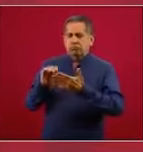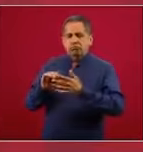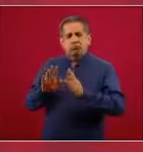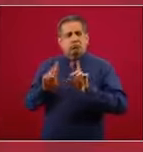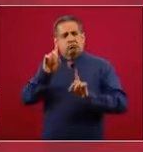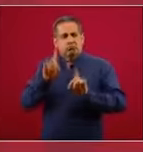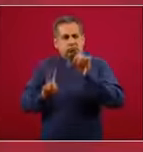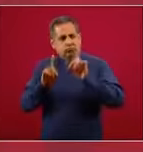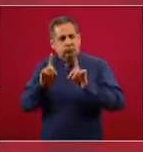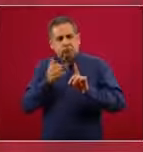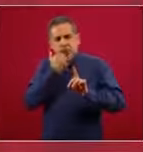casos sospechosos de COVID.